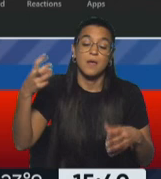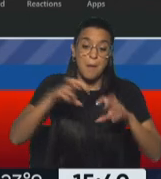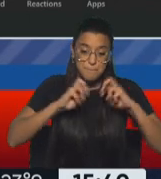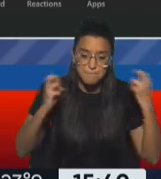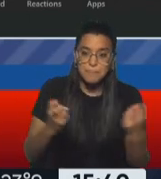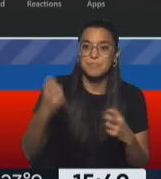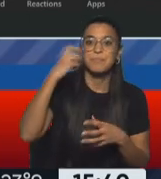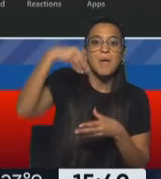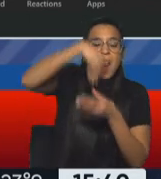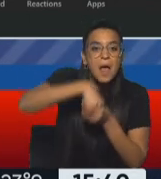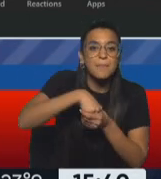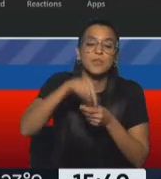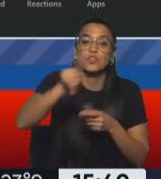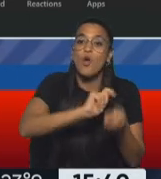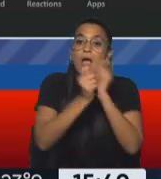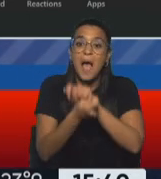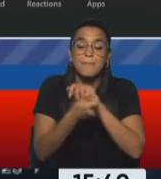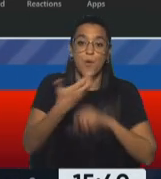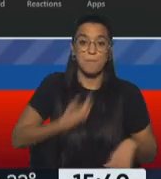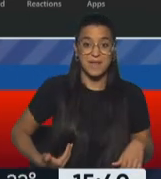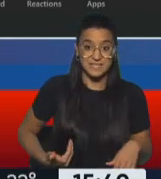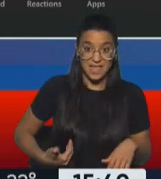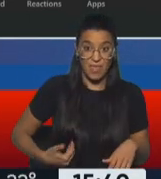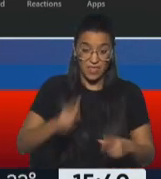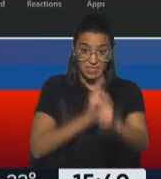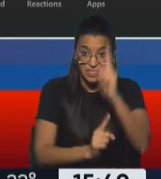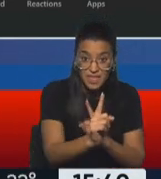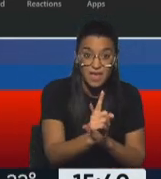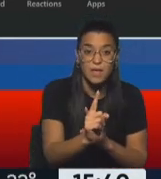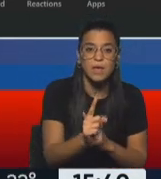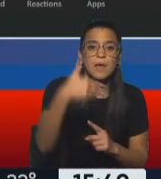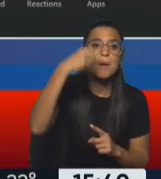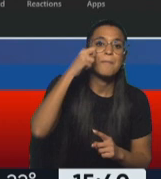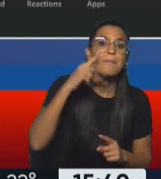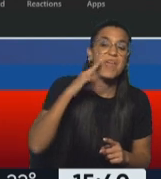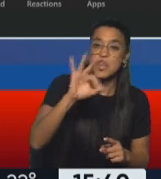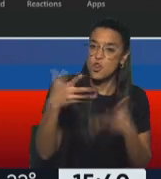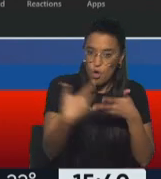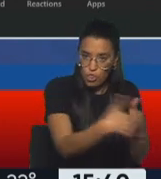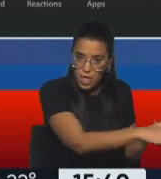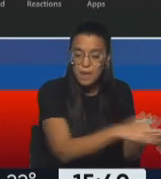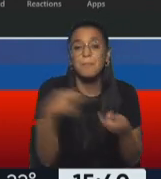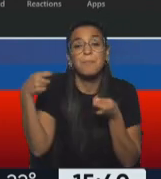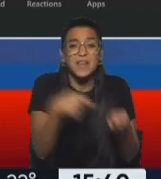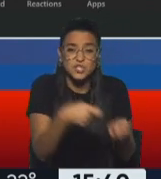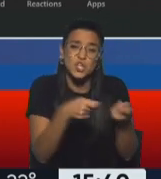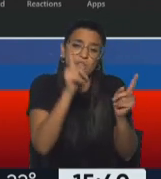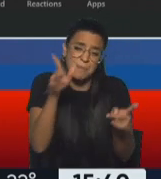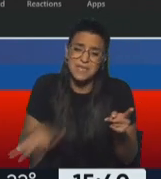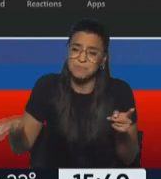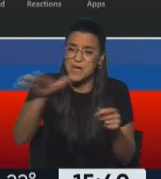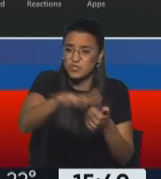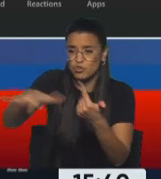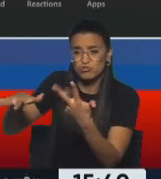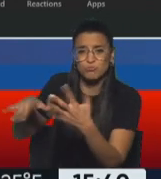peruano cuando tuvimos ese cambio de presidente, Merino dio un paso al costado presionado también por los distintos espacios